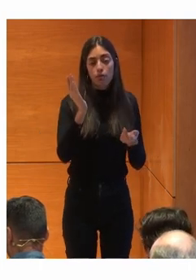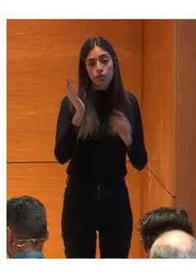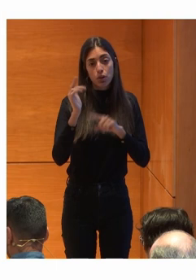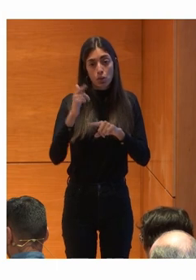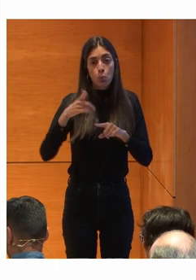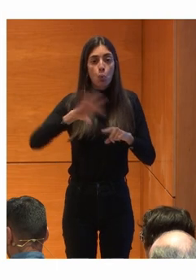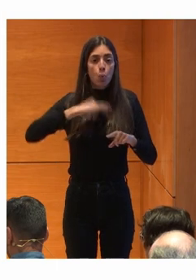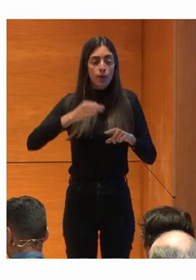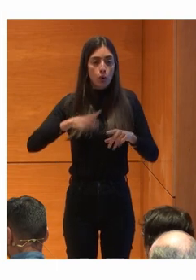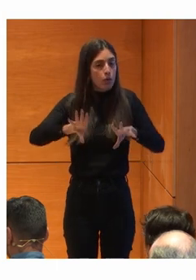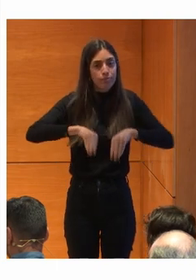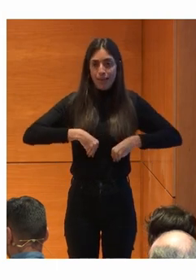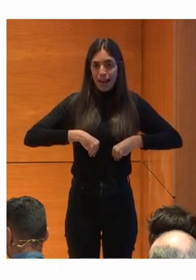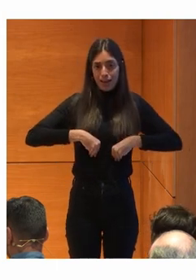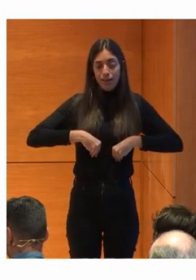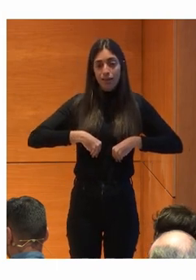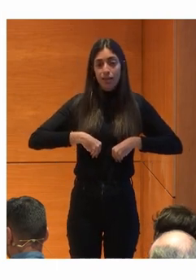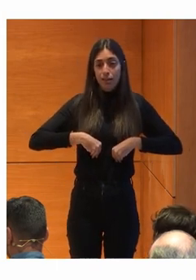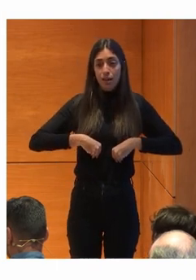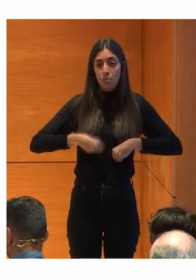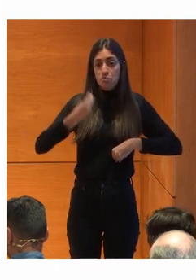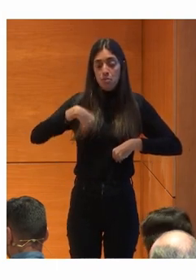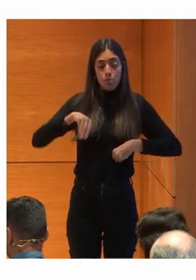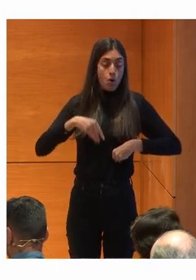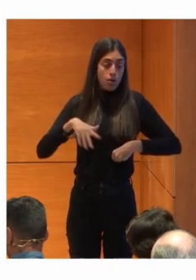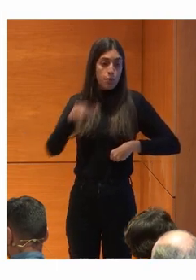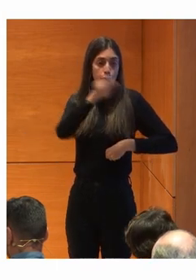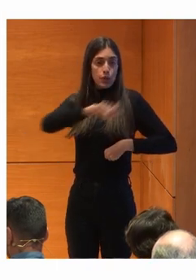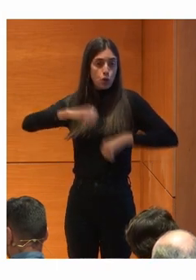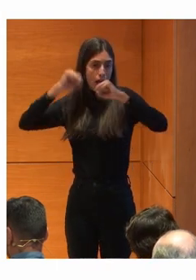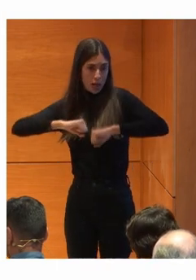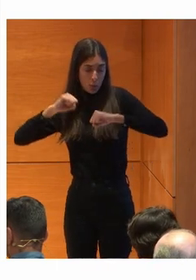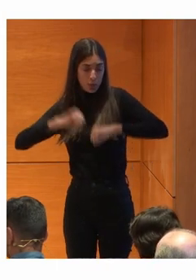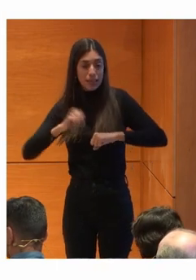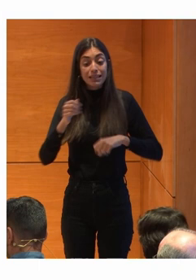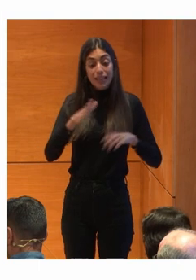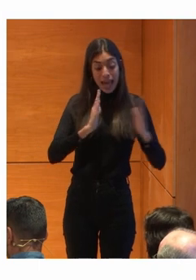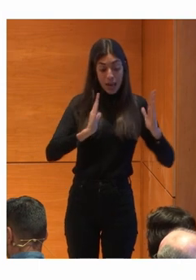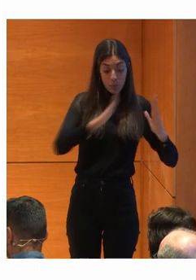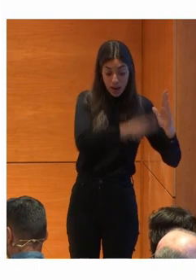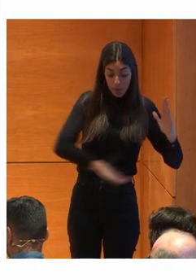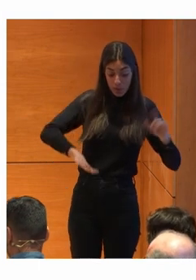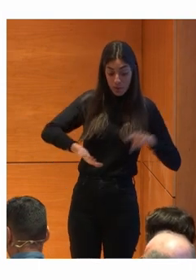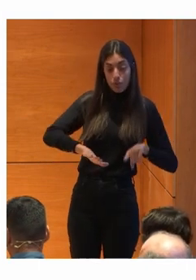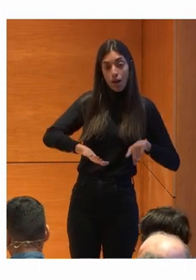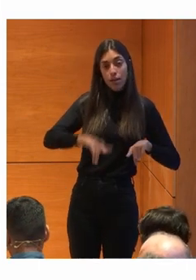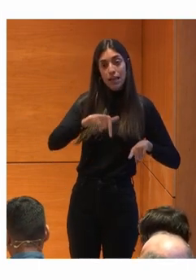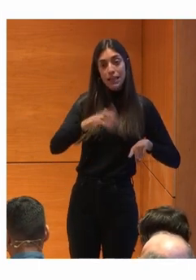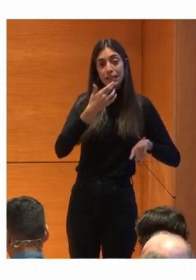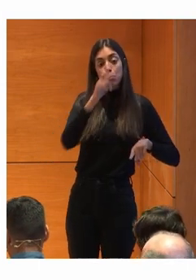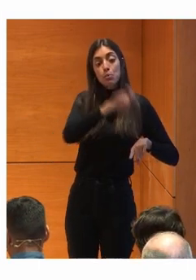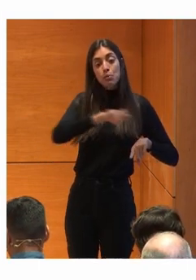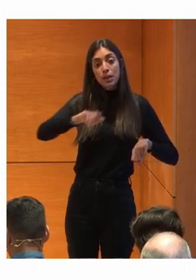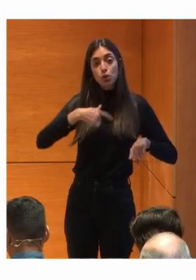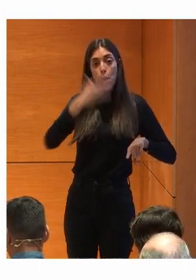adquirida ¿Vale? Como es en la población Adulta En la parte De la infancia Encontramos Personas